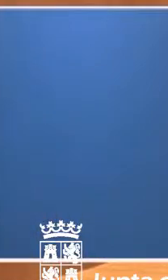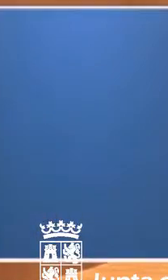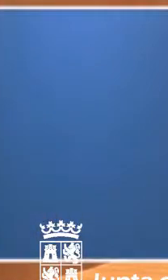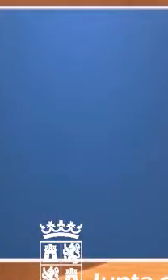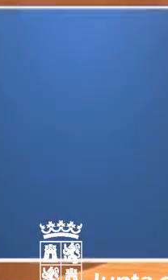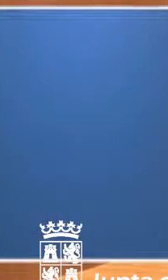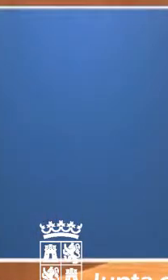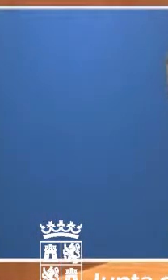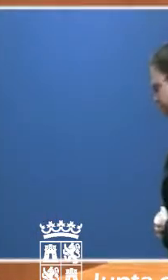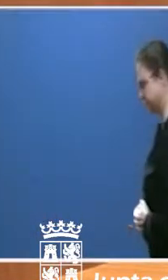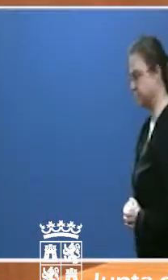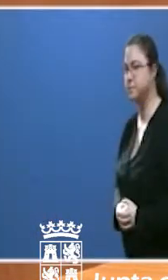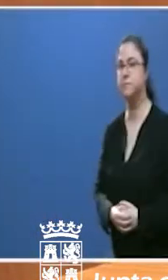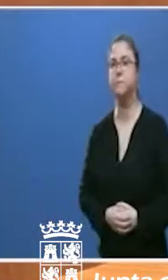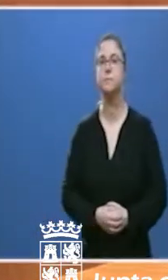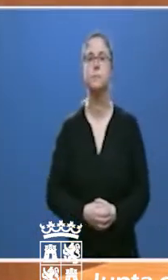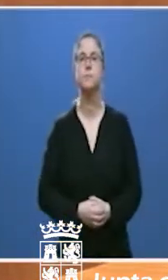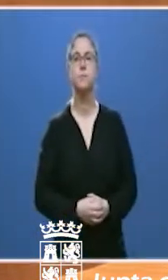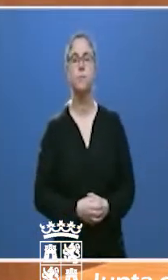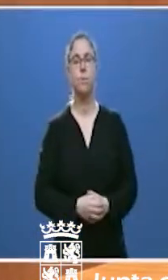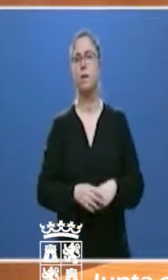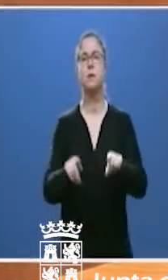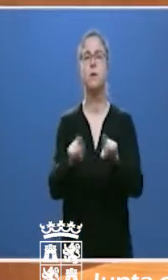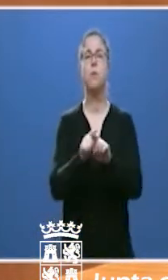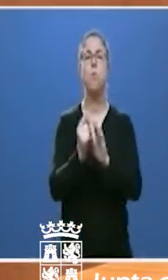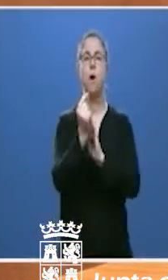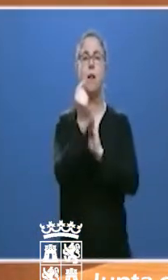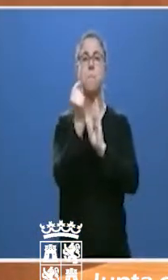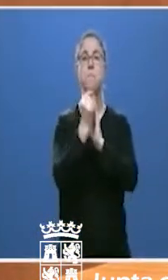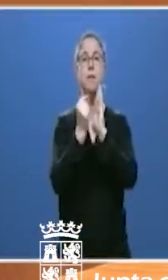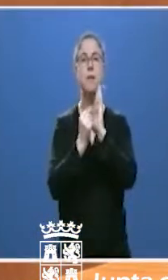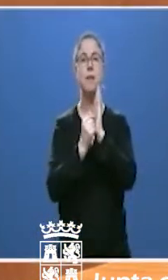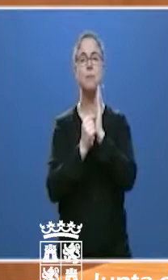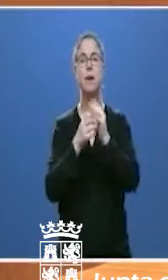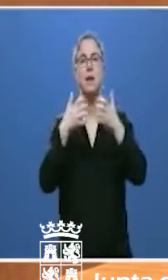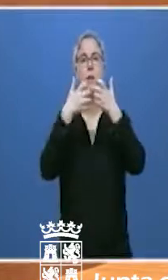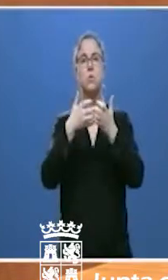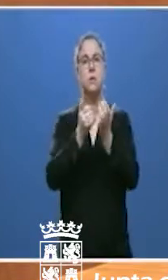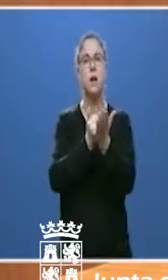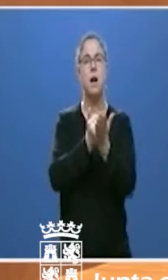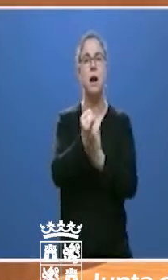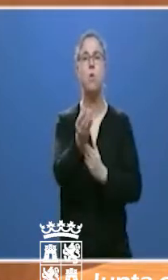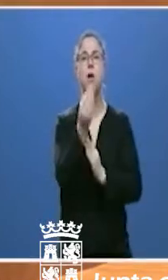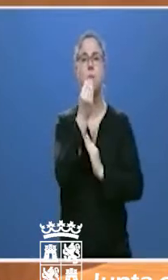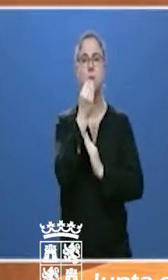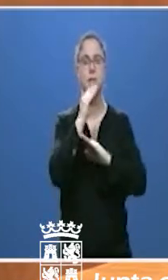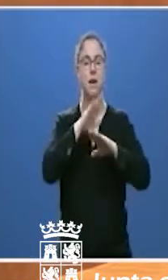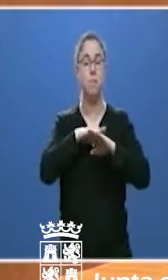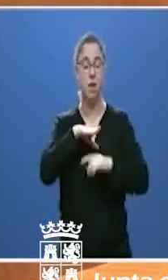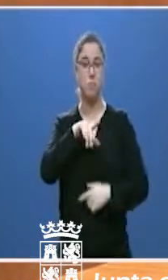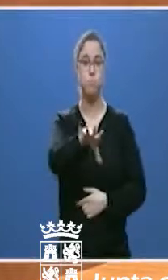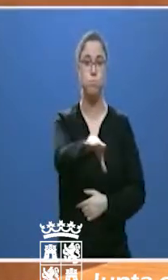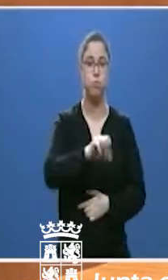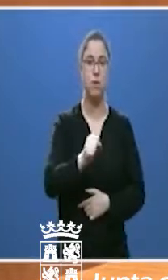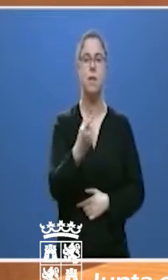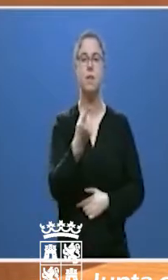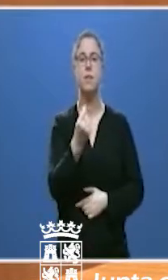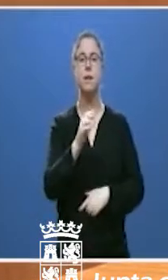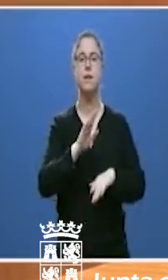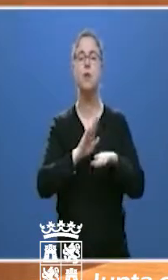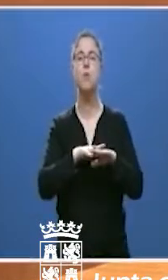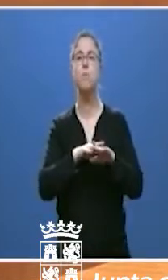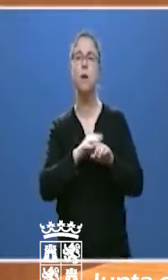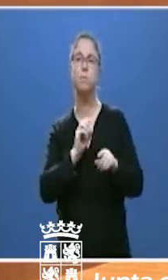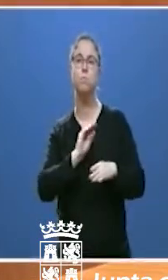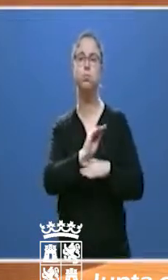industria agroalimentaria para dar cobertura a 65 millones de euros en ayudas a la inversión destinados tanto a las